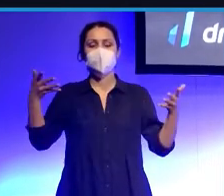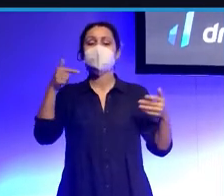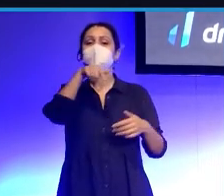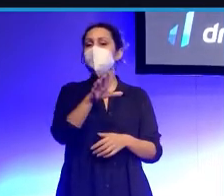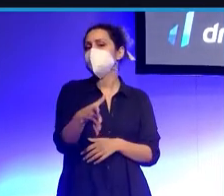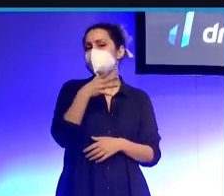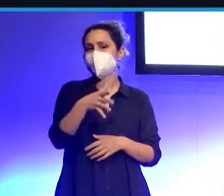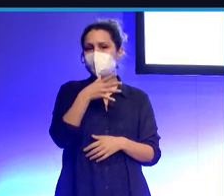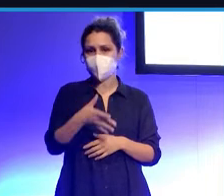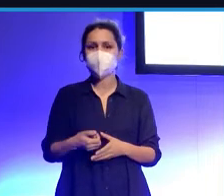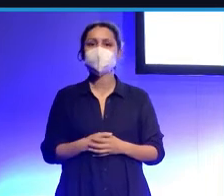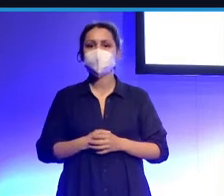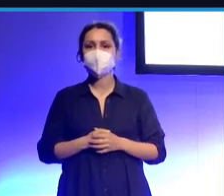qué?